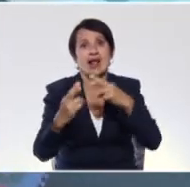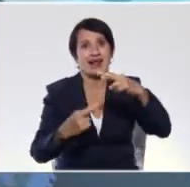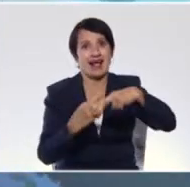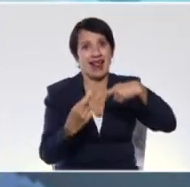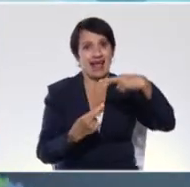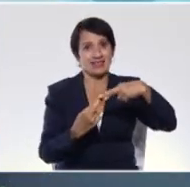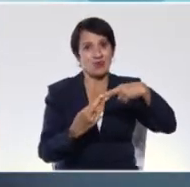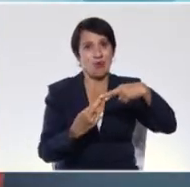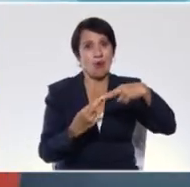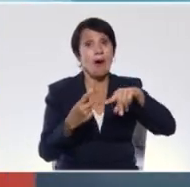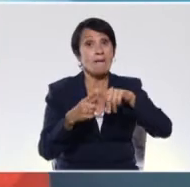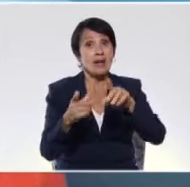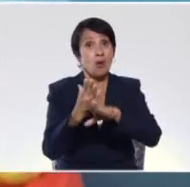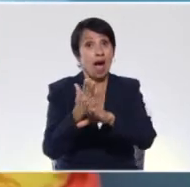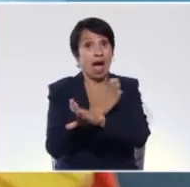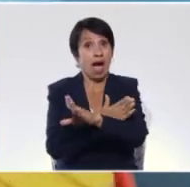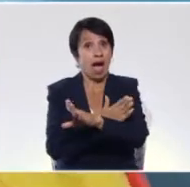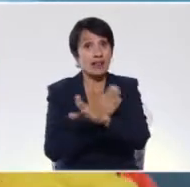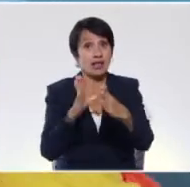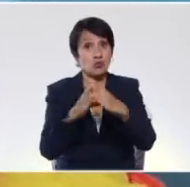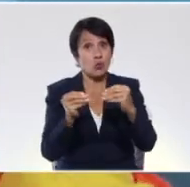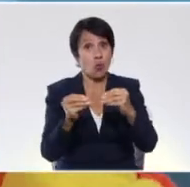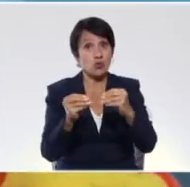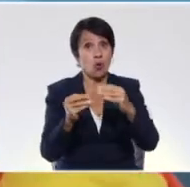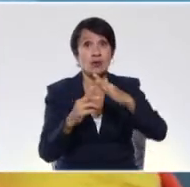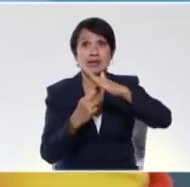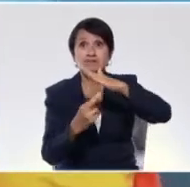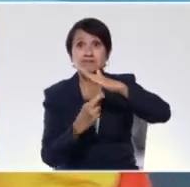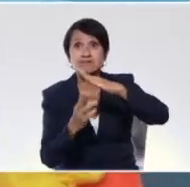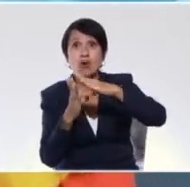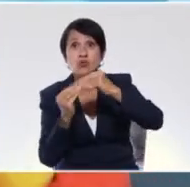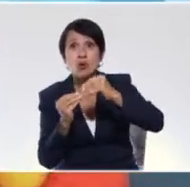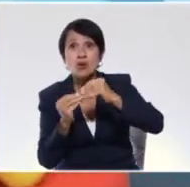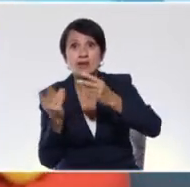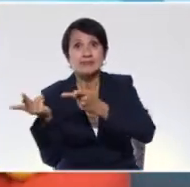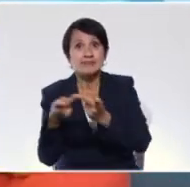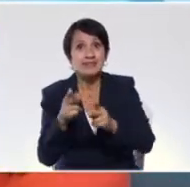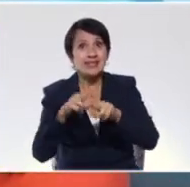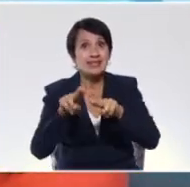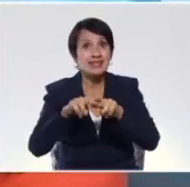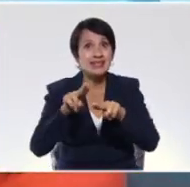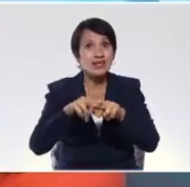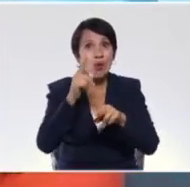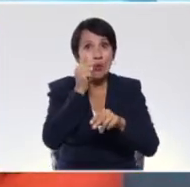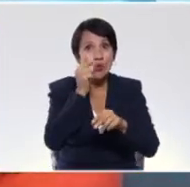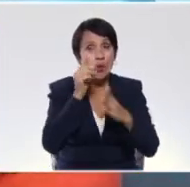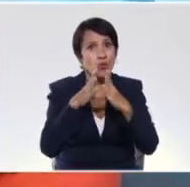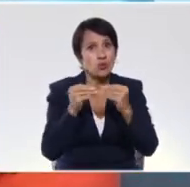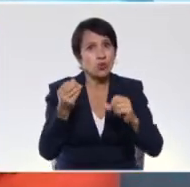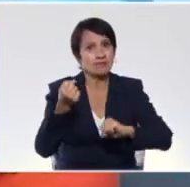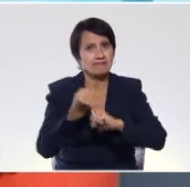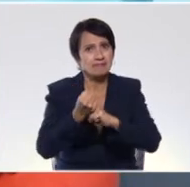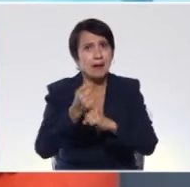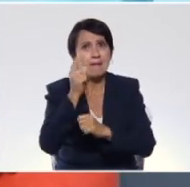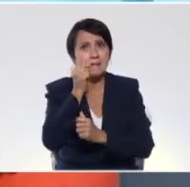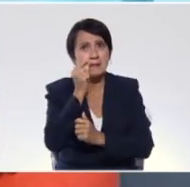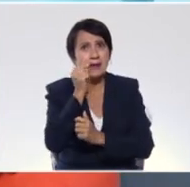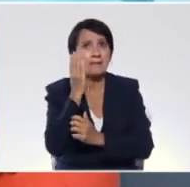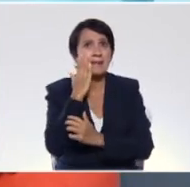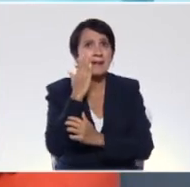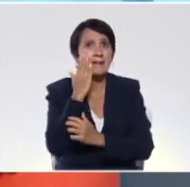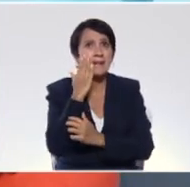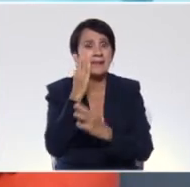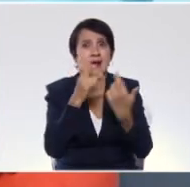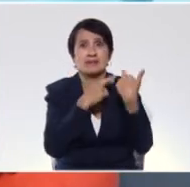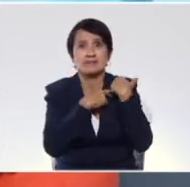Pero qué tal si antes de comenzar con nuestras clases invitamos a nuestros niños y niñas acompañados de sus padres, madres y